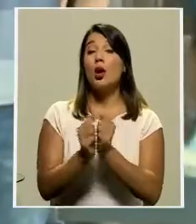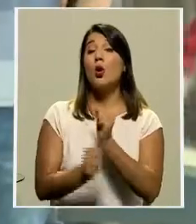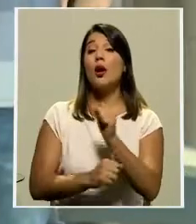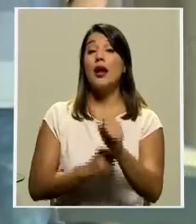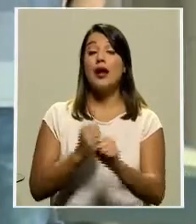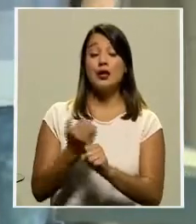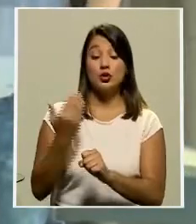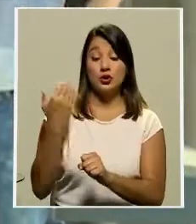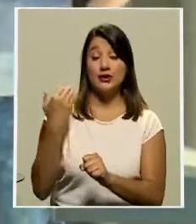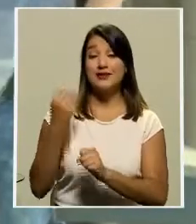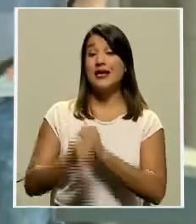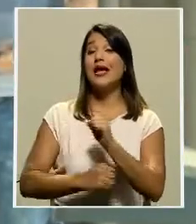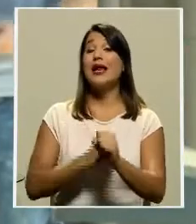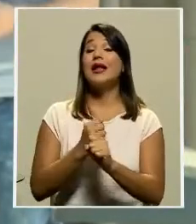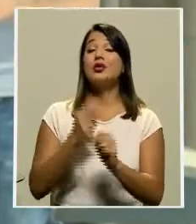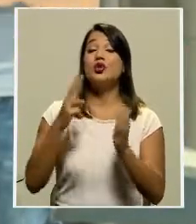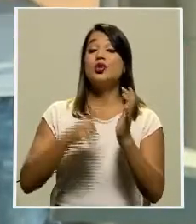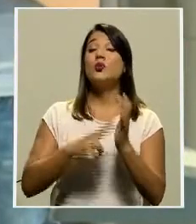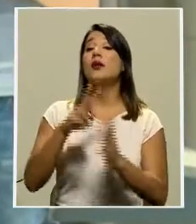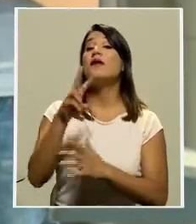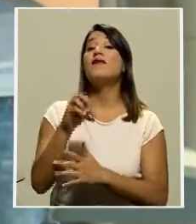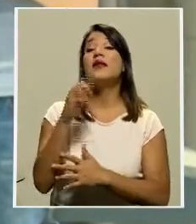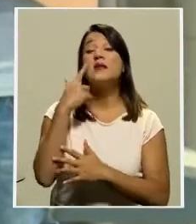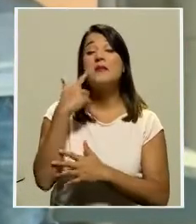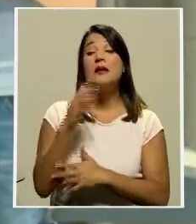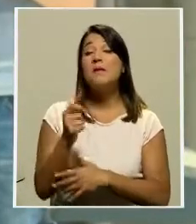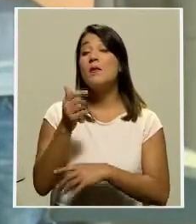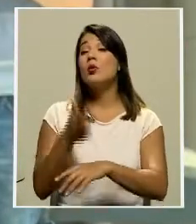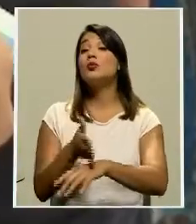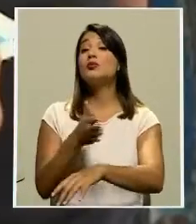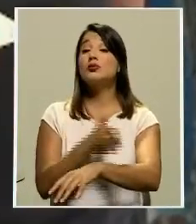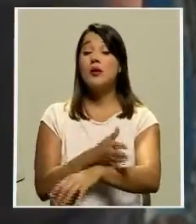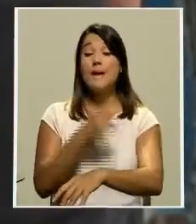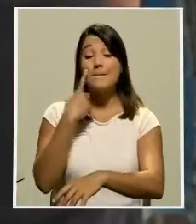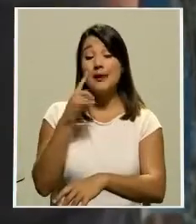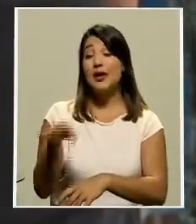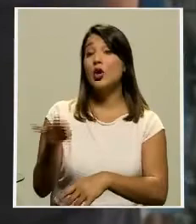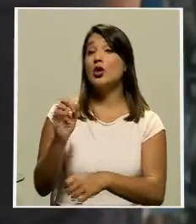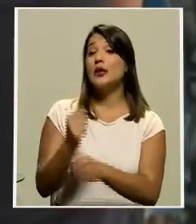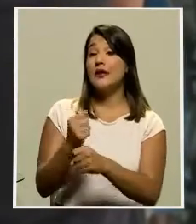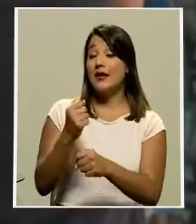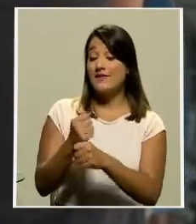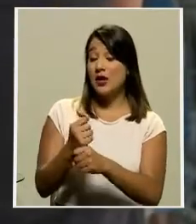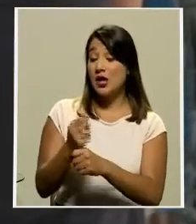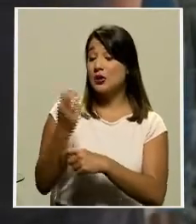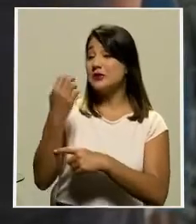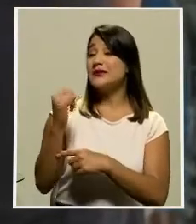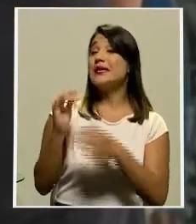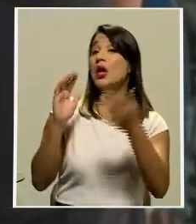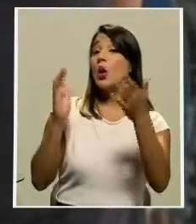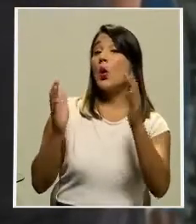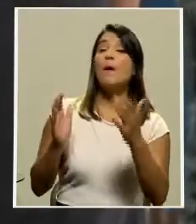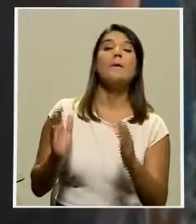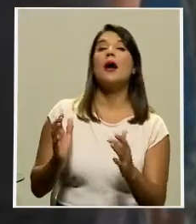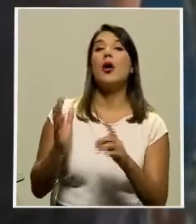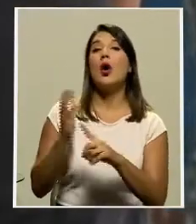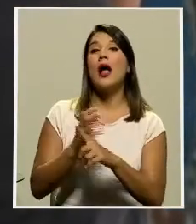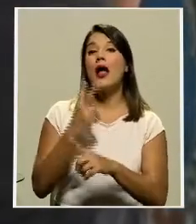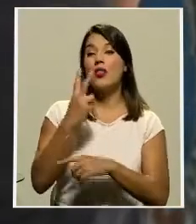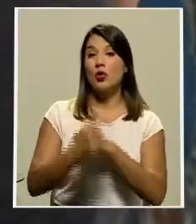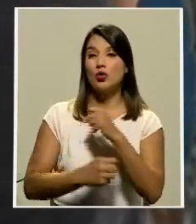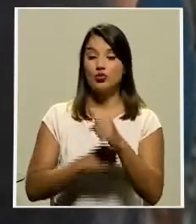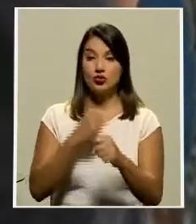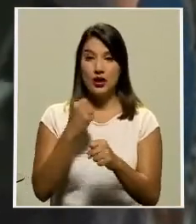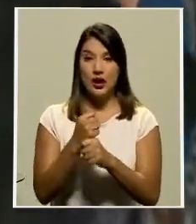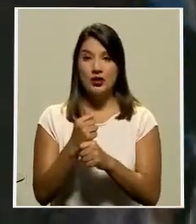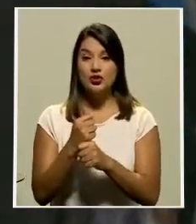pesar de que el 2020 se proyecta una leve recuperación en empleabilidad, si la comparación se hace de manera interanual, es decir, con